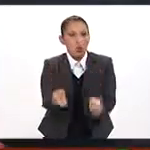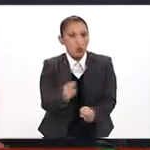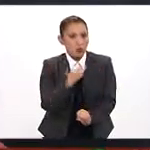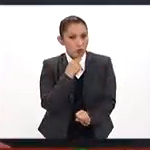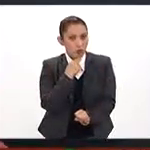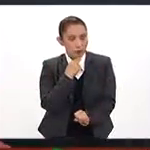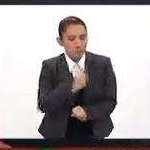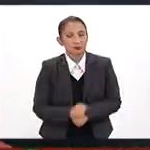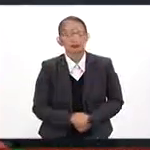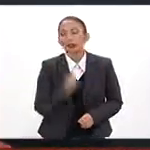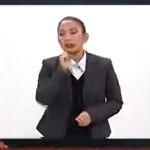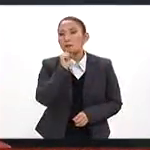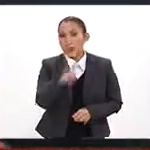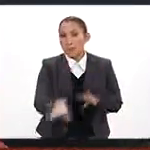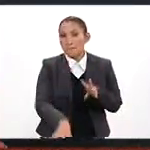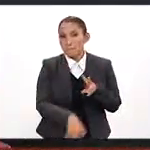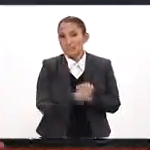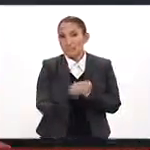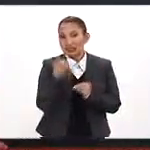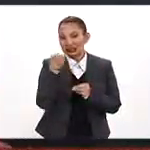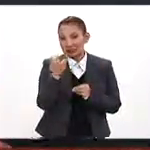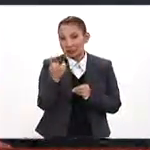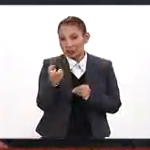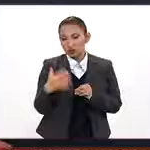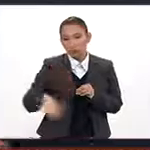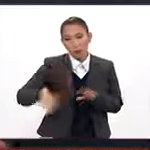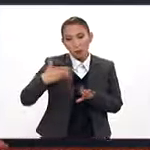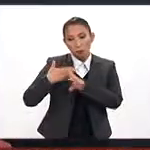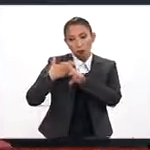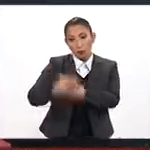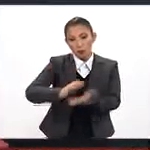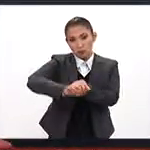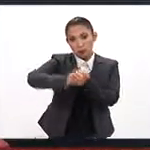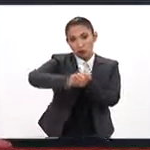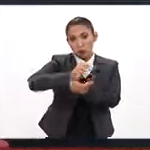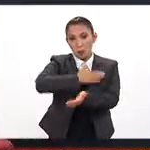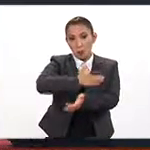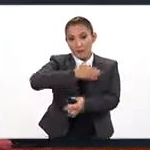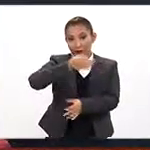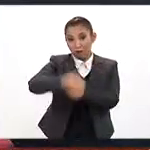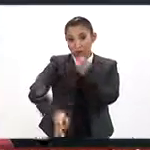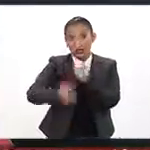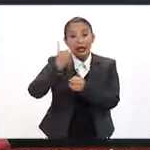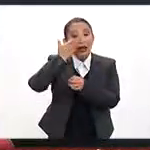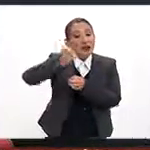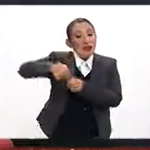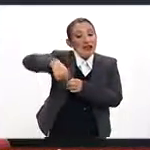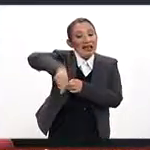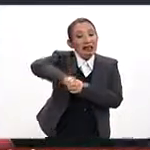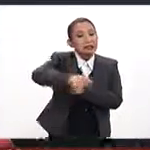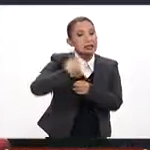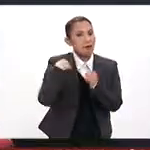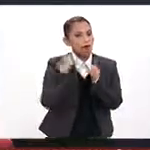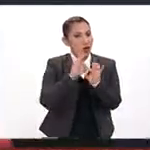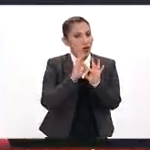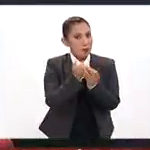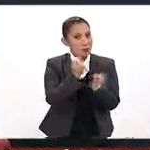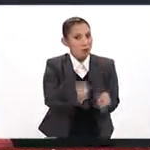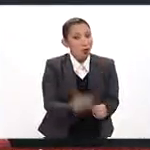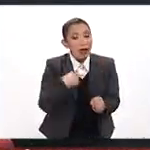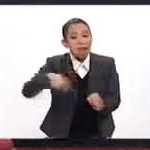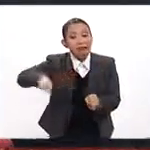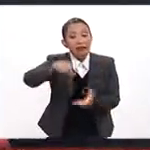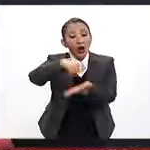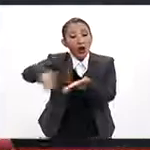usar. También adicionalmente en este caso en el marco del sorteo del buen fin estamos buscando que este medio seguro lo que promueve es el